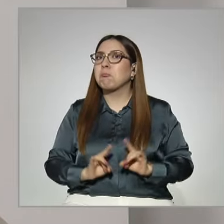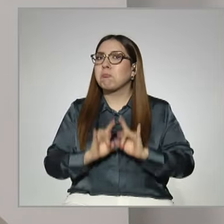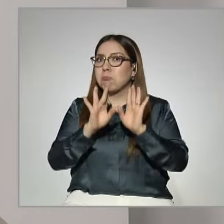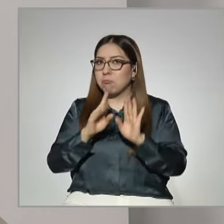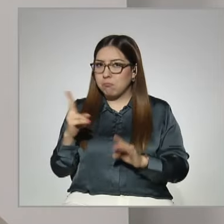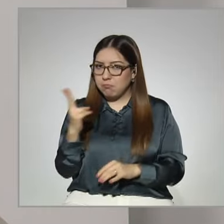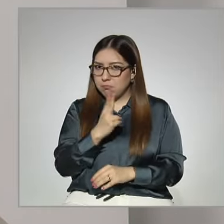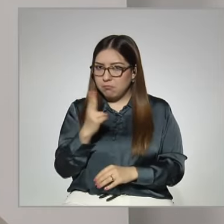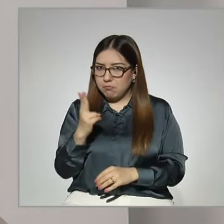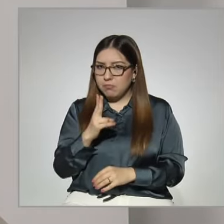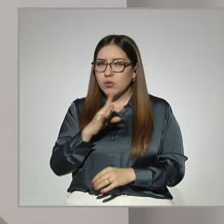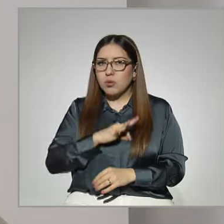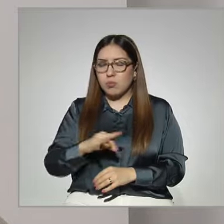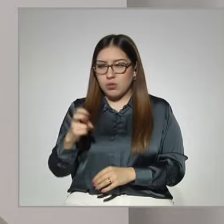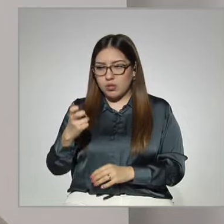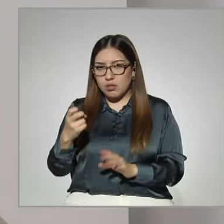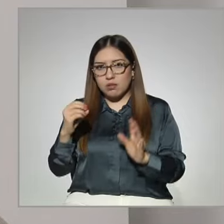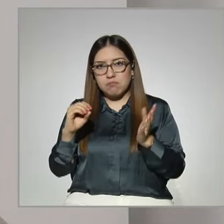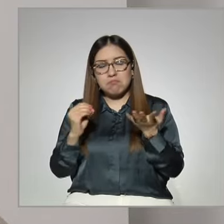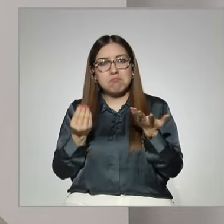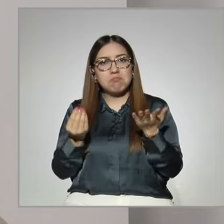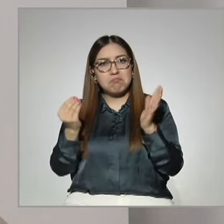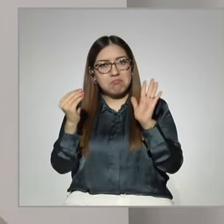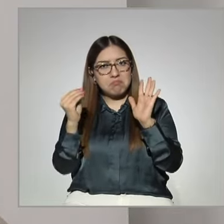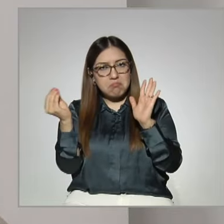se hacen adaptaciones, digamos,